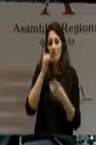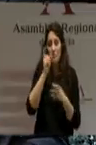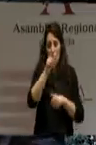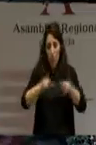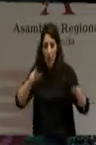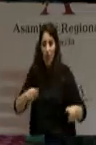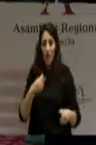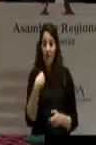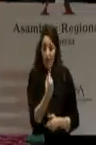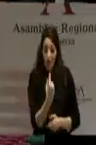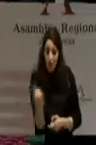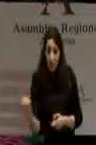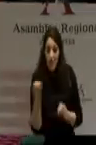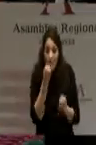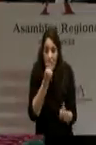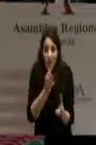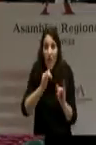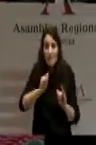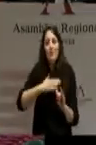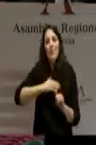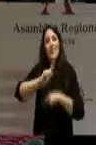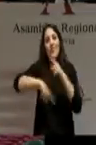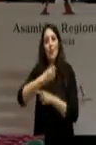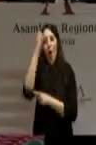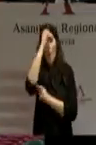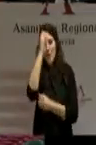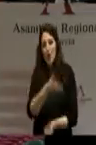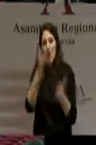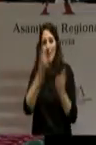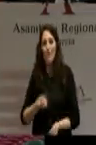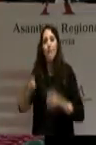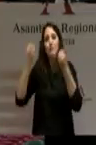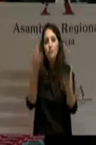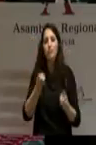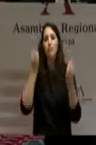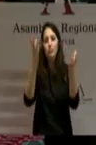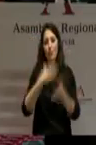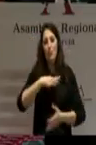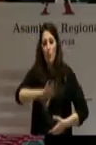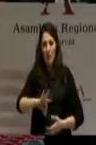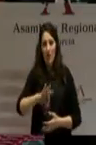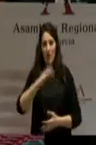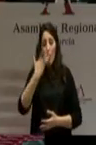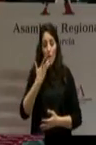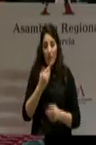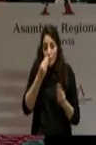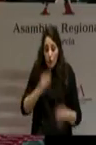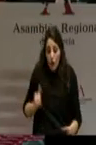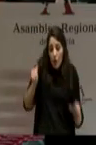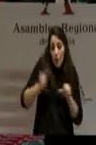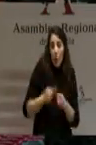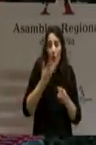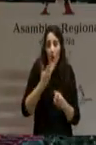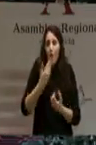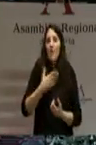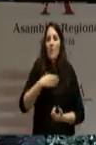información puede expresar libremente su opinión. Conocer los hechos le permite forjarse su propia opinión